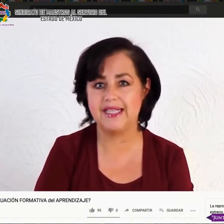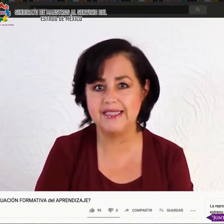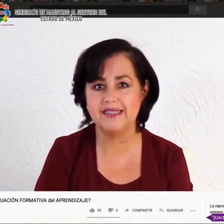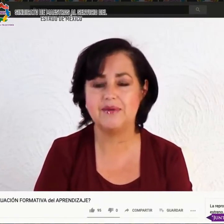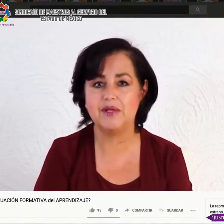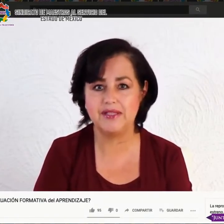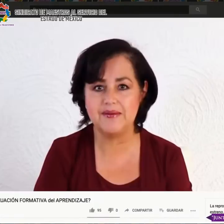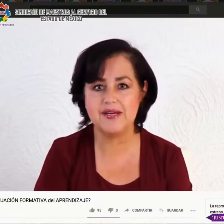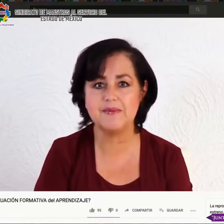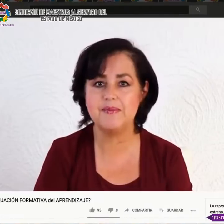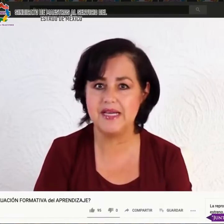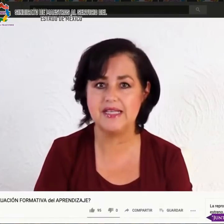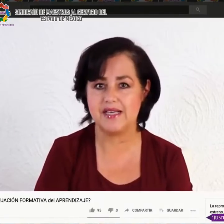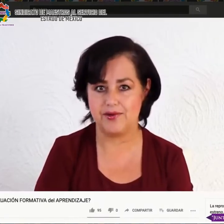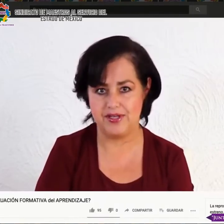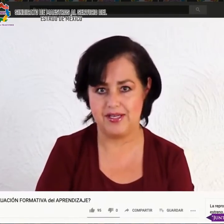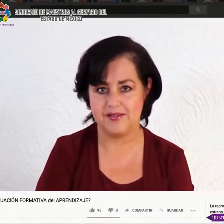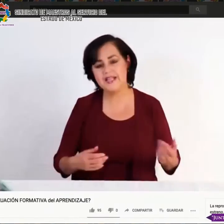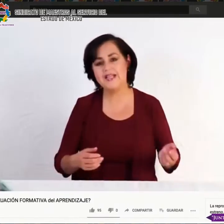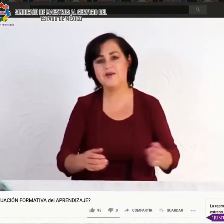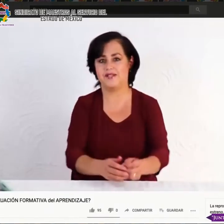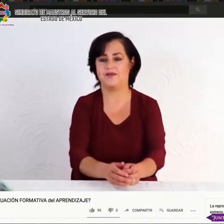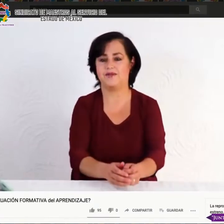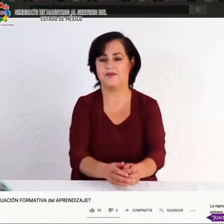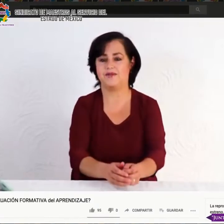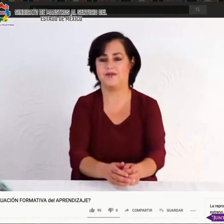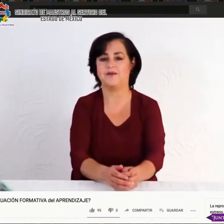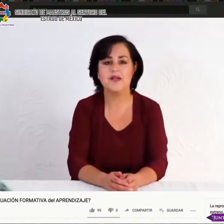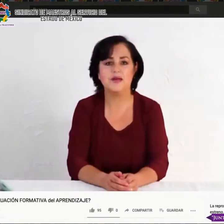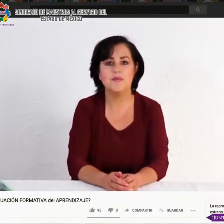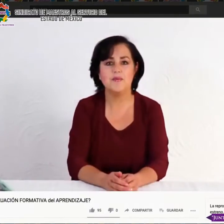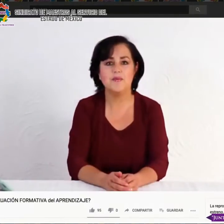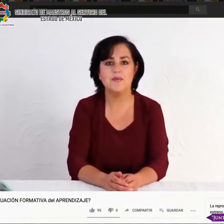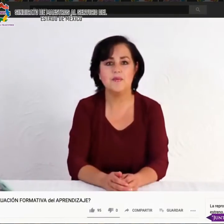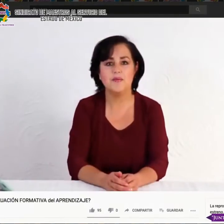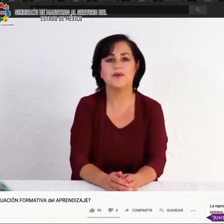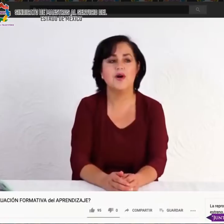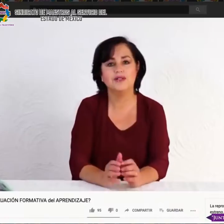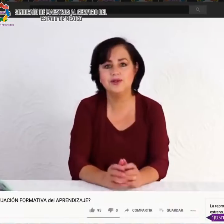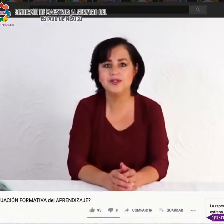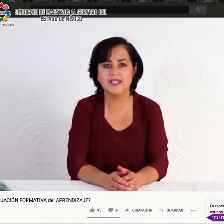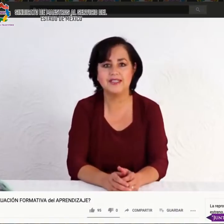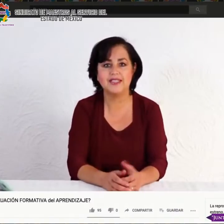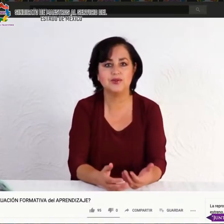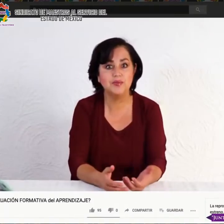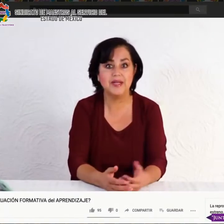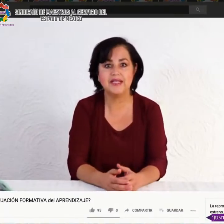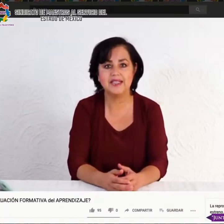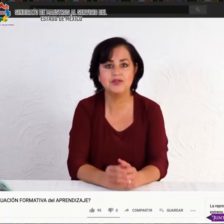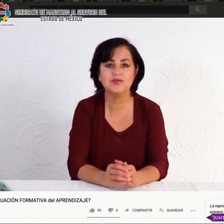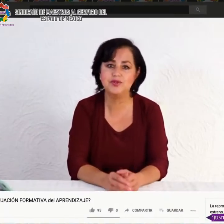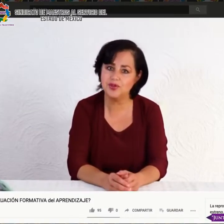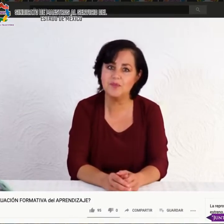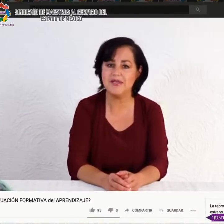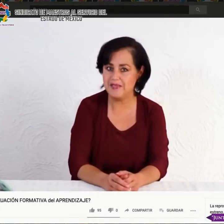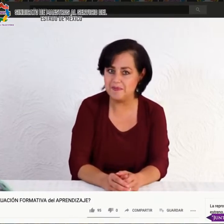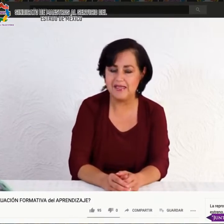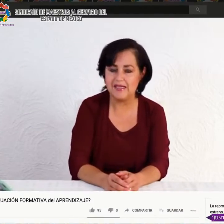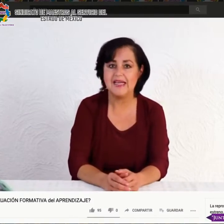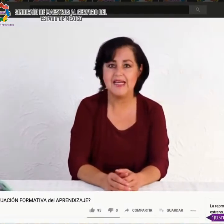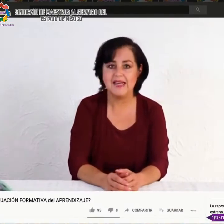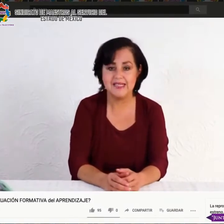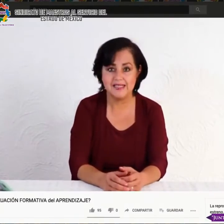competencias evaluativas bien desarrolladas? ¿Por qué digo eso? Bueno, cuando un docente asume que su función